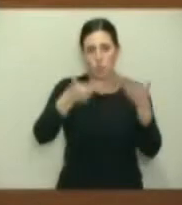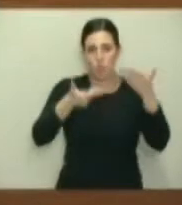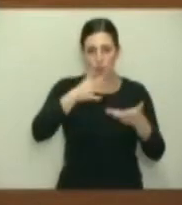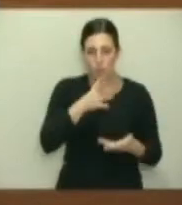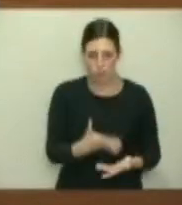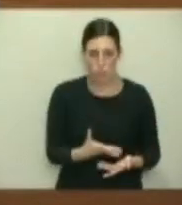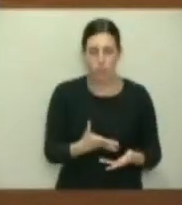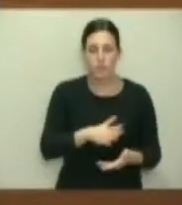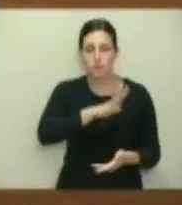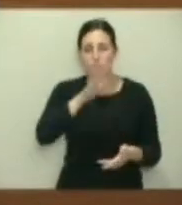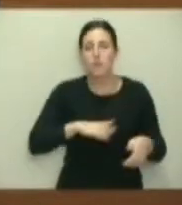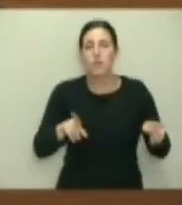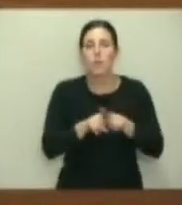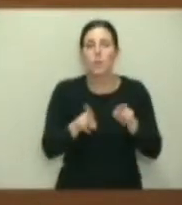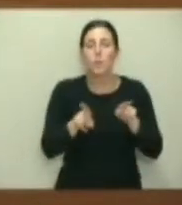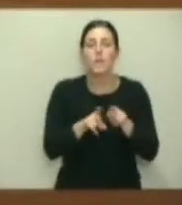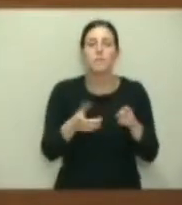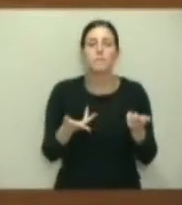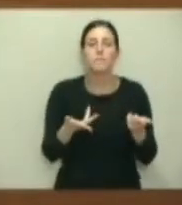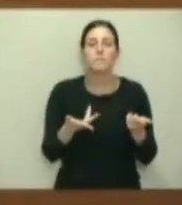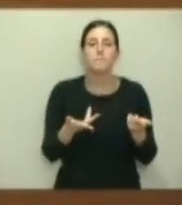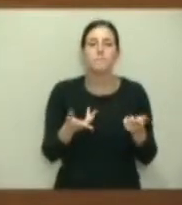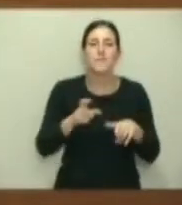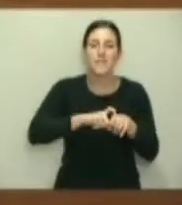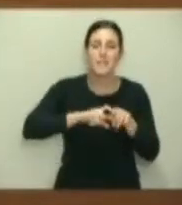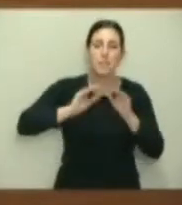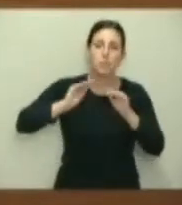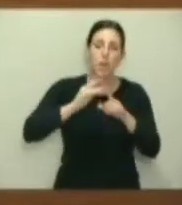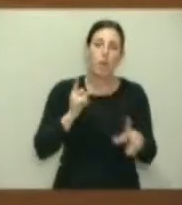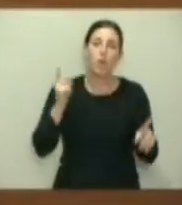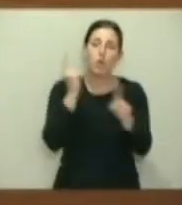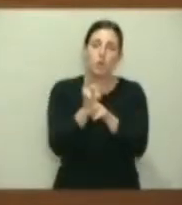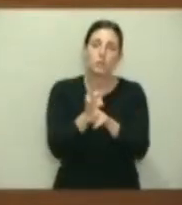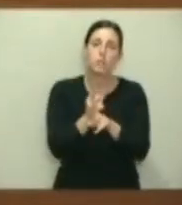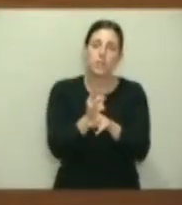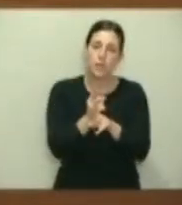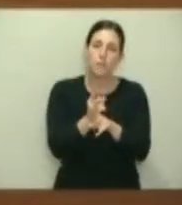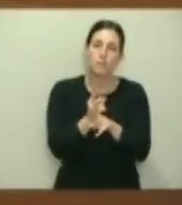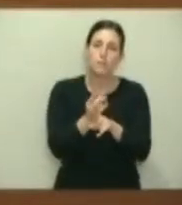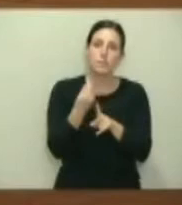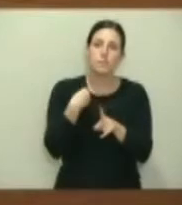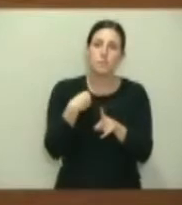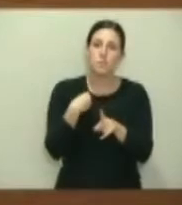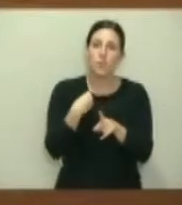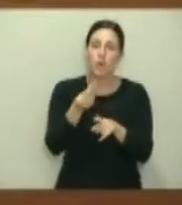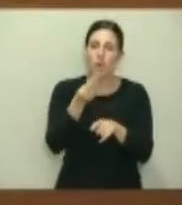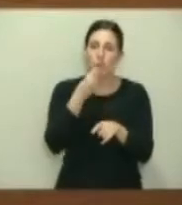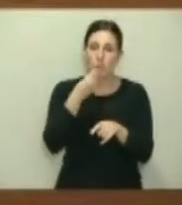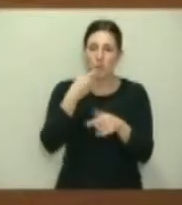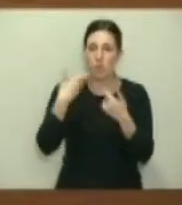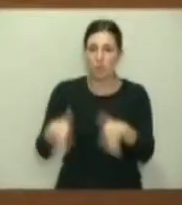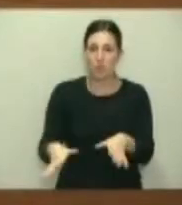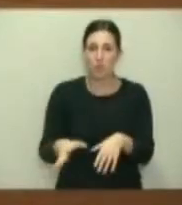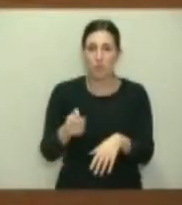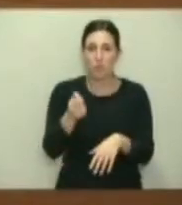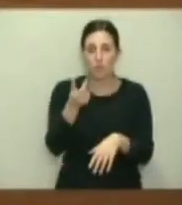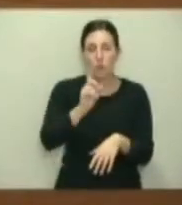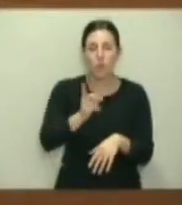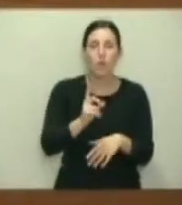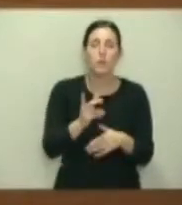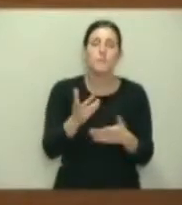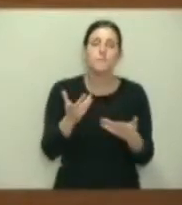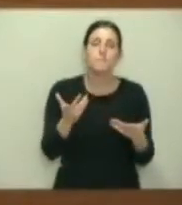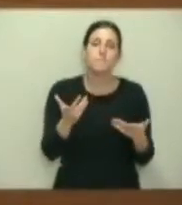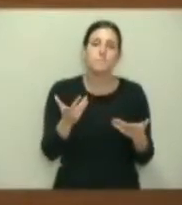No me parece que sea precisamente que vaya su característica en contra de que se desperdicie poco alimento, sino que